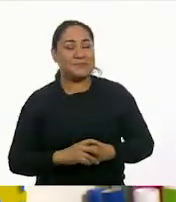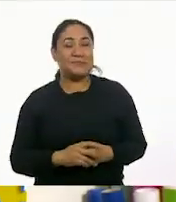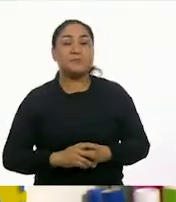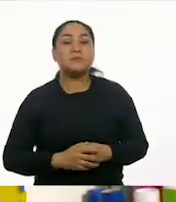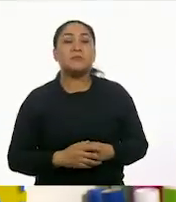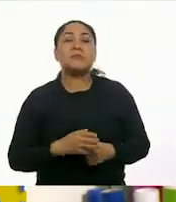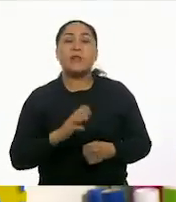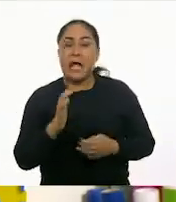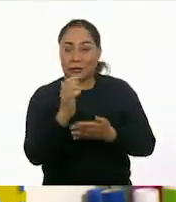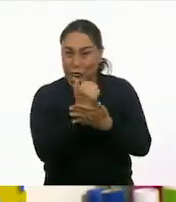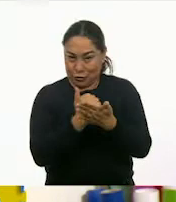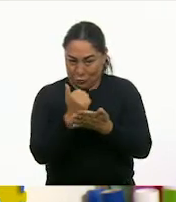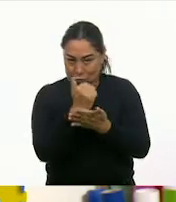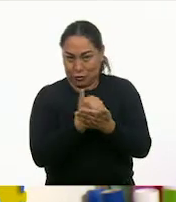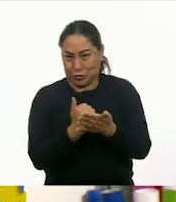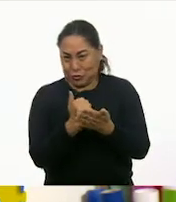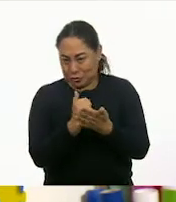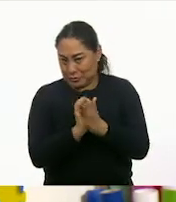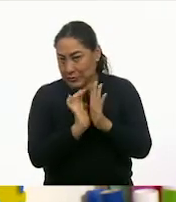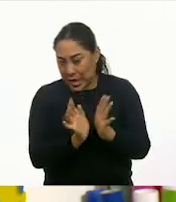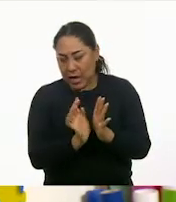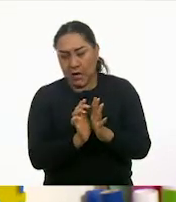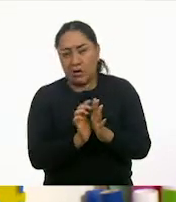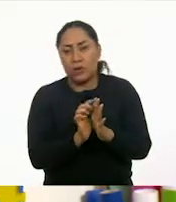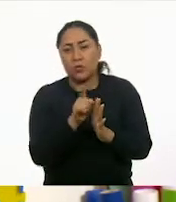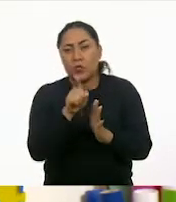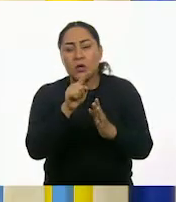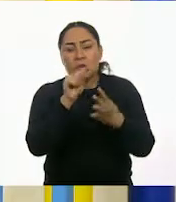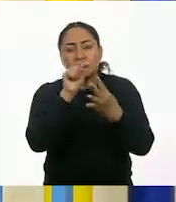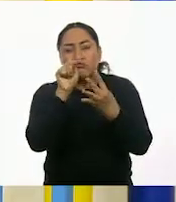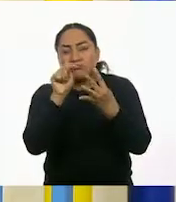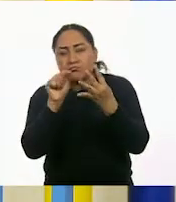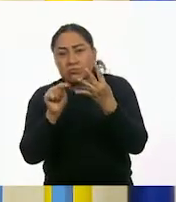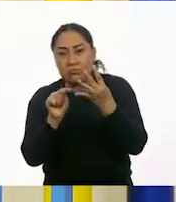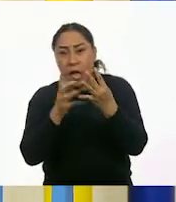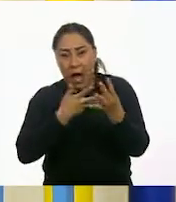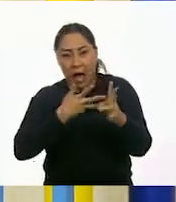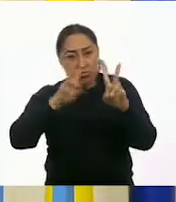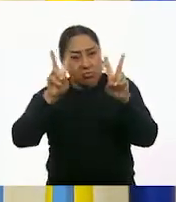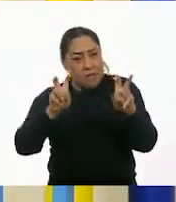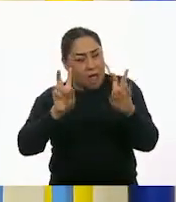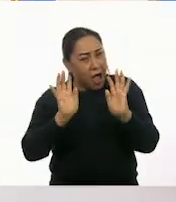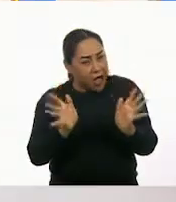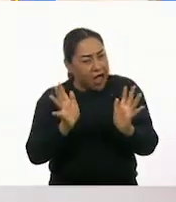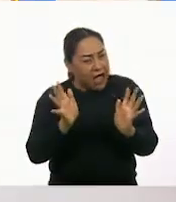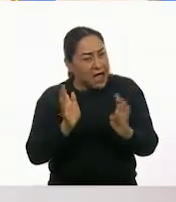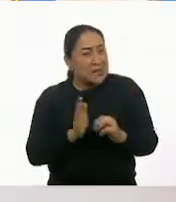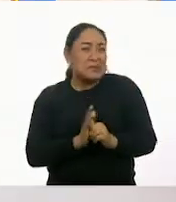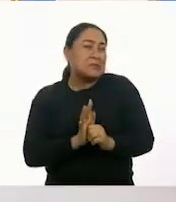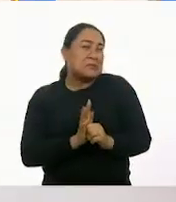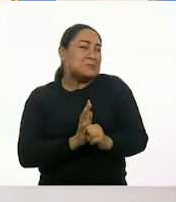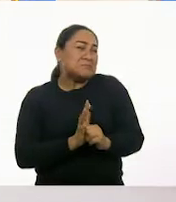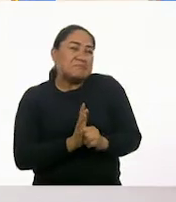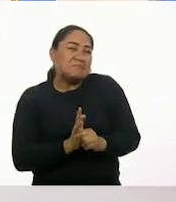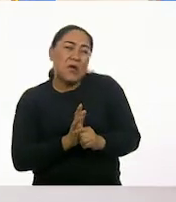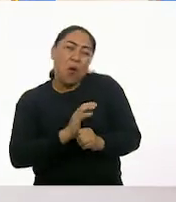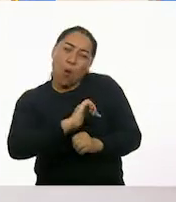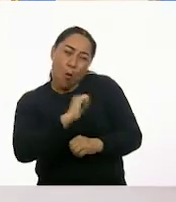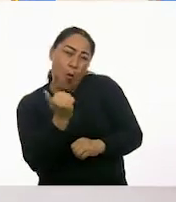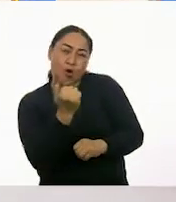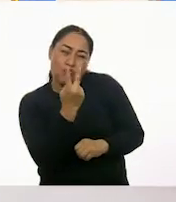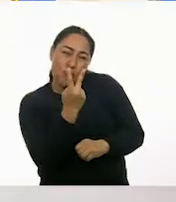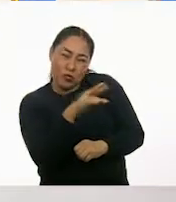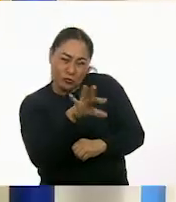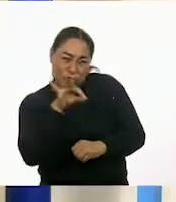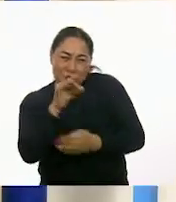un azul, pero ¿ya encontraremos el tema con esto? Creo que nos faltan unas dos tarjetas más. Dos tarjetas más. ver, porque yo como que todavía no me